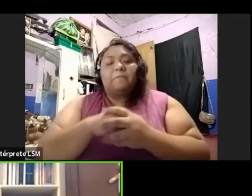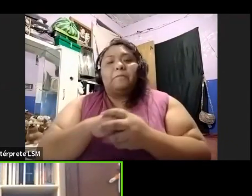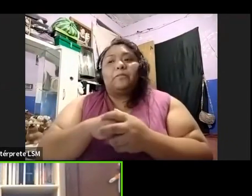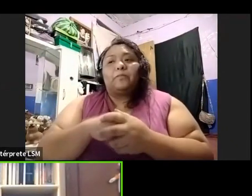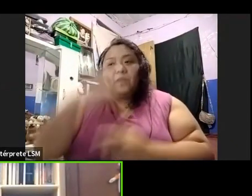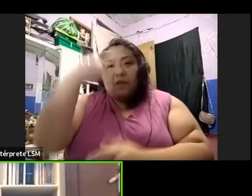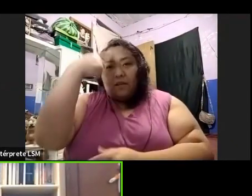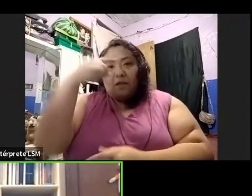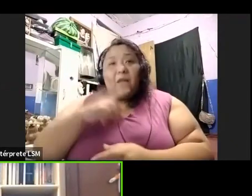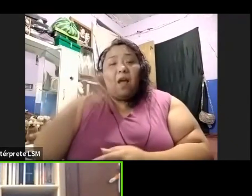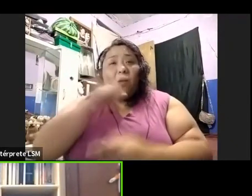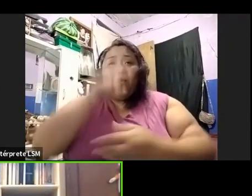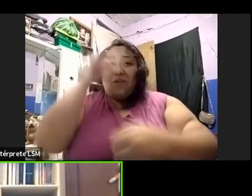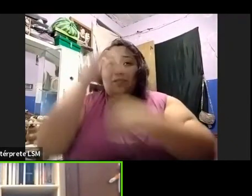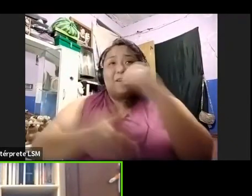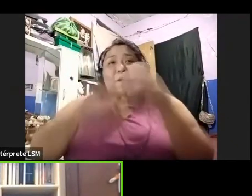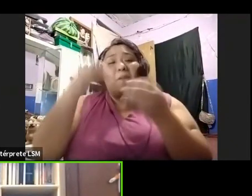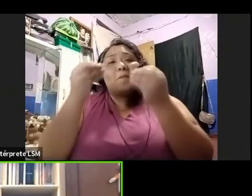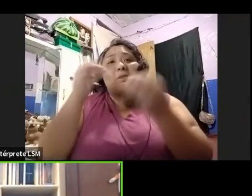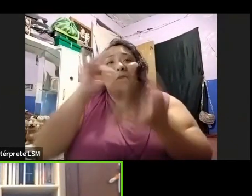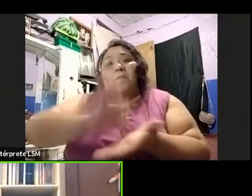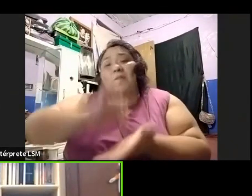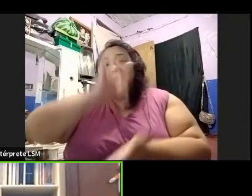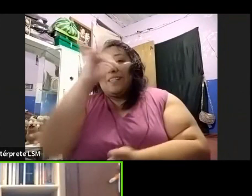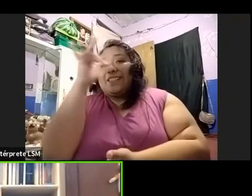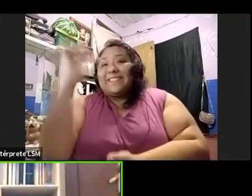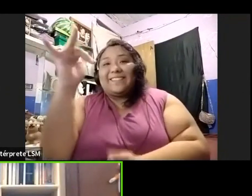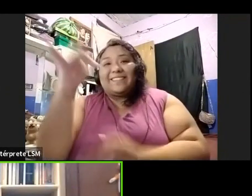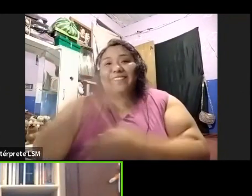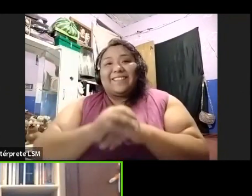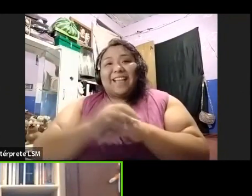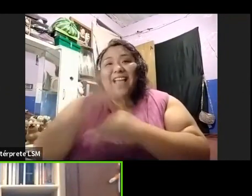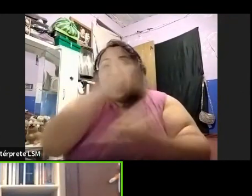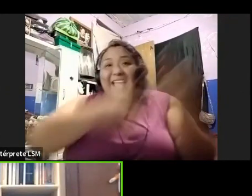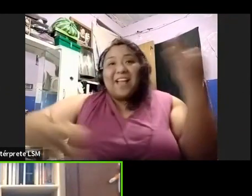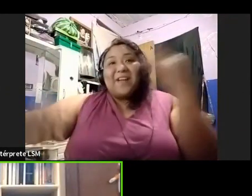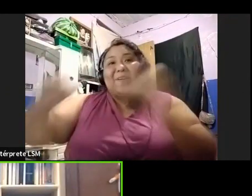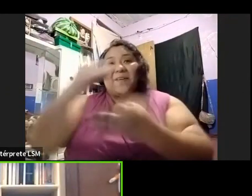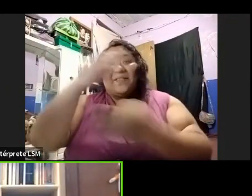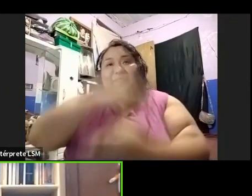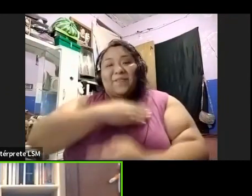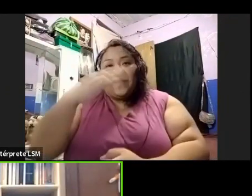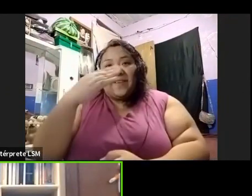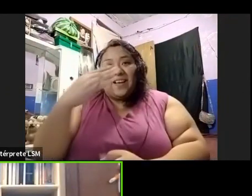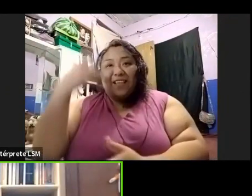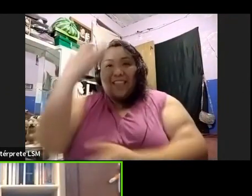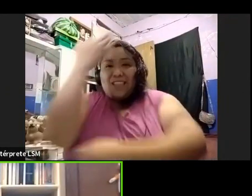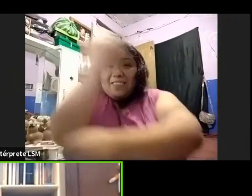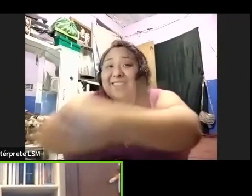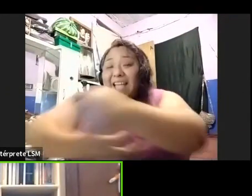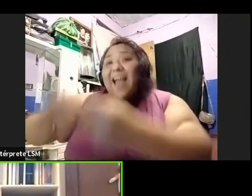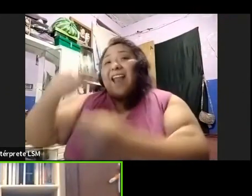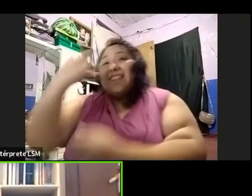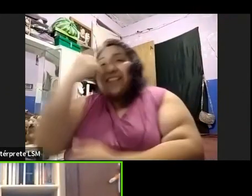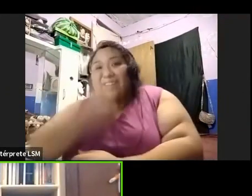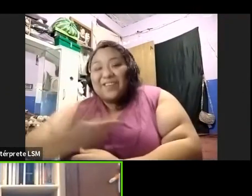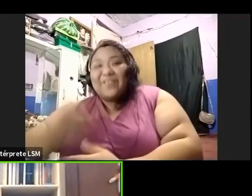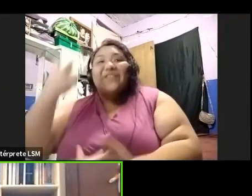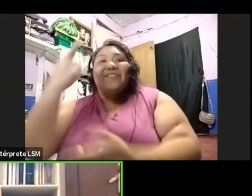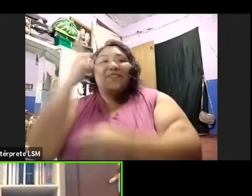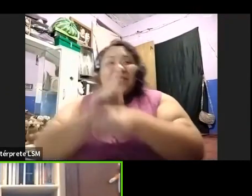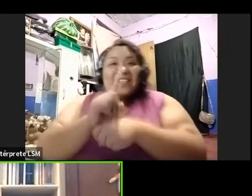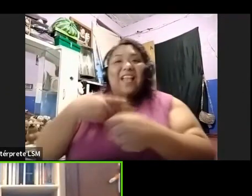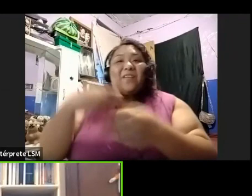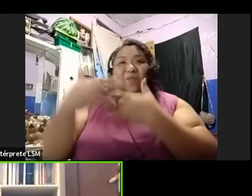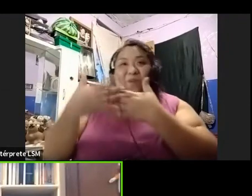gusten. Entonces, bueno, pues muchísimas gracias a todos, que tengan una muy bonita tarde, noche y un muy buen inicio de semana.